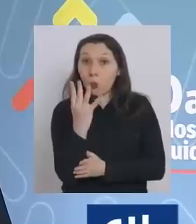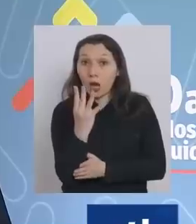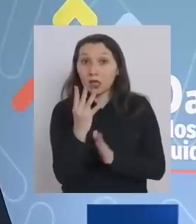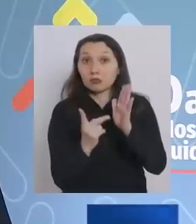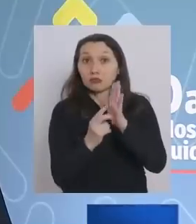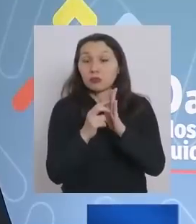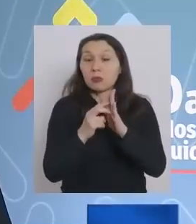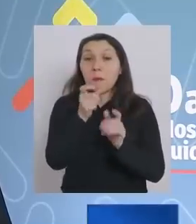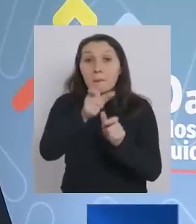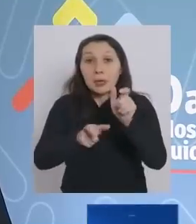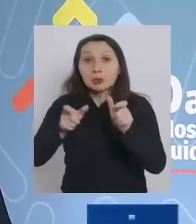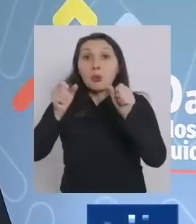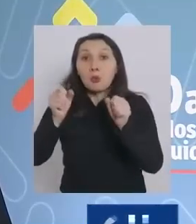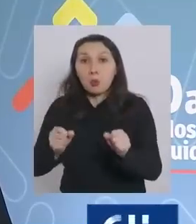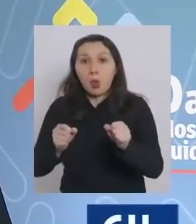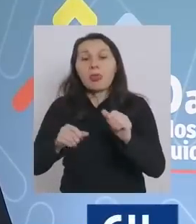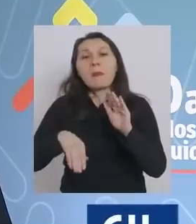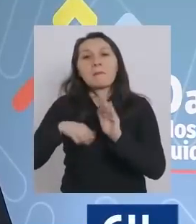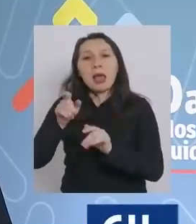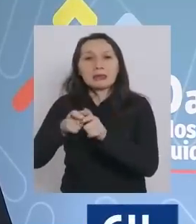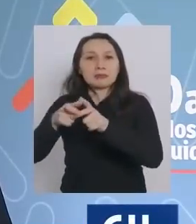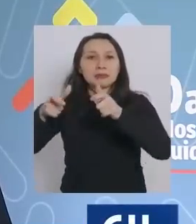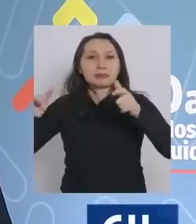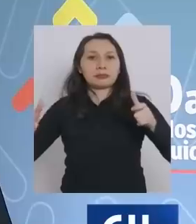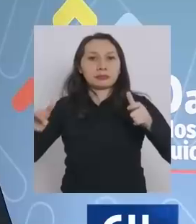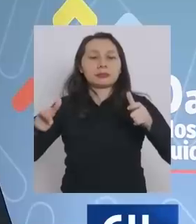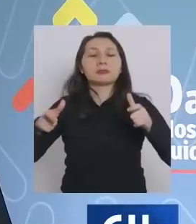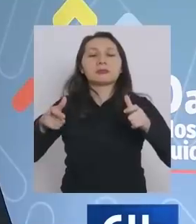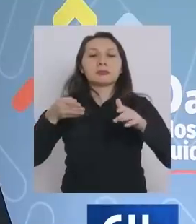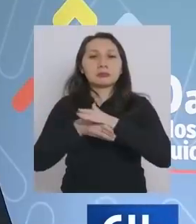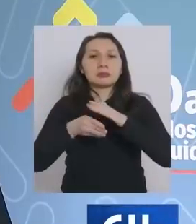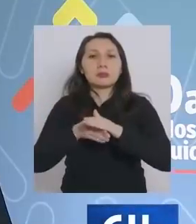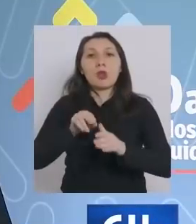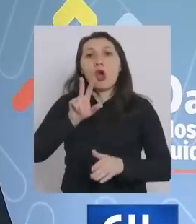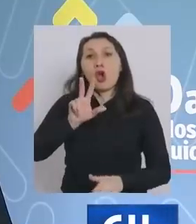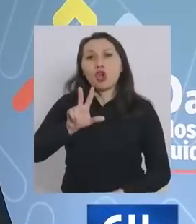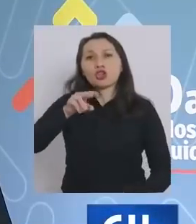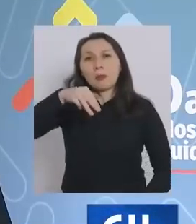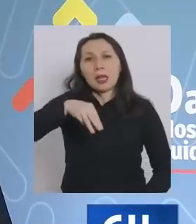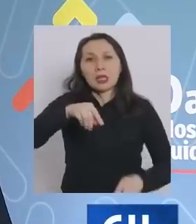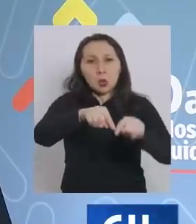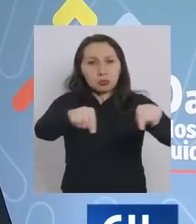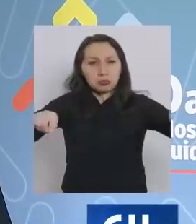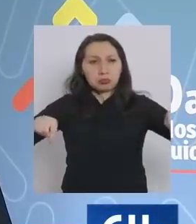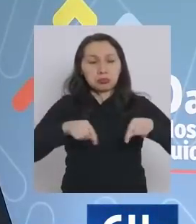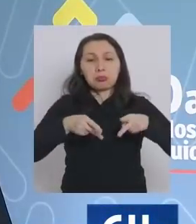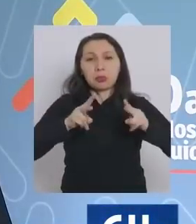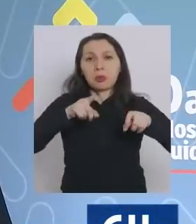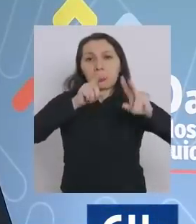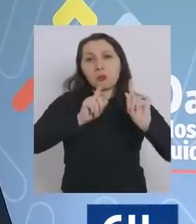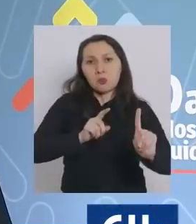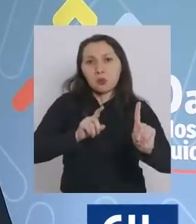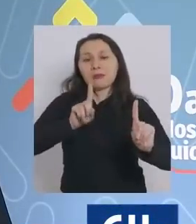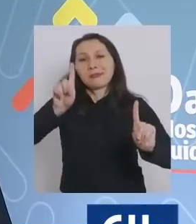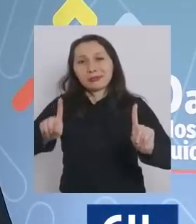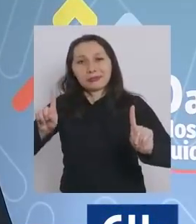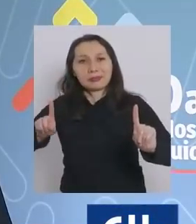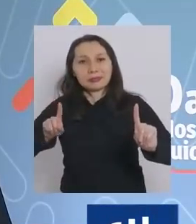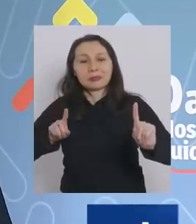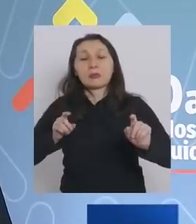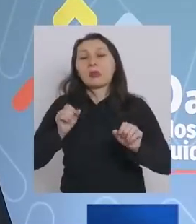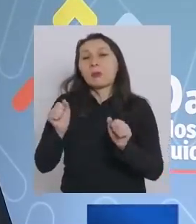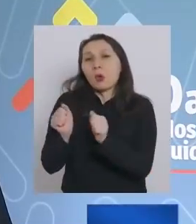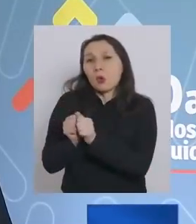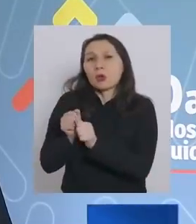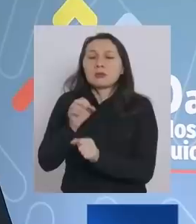el número de personas que puede estar es bastante mayor con un aforo de cada uno cada ocho metros cuadrados y se está trabajando junto al